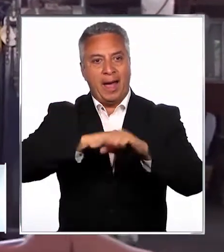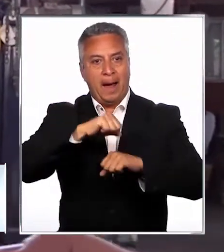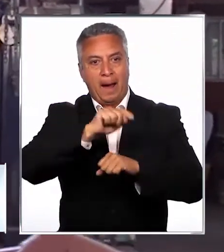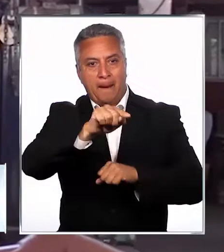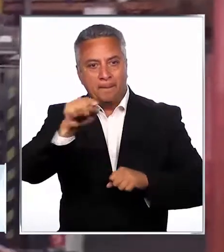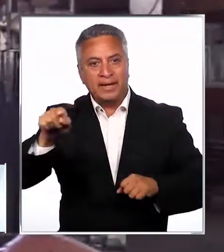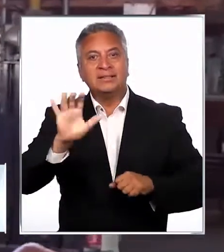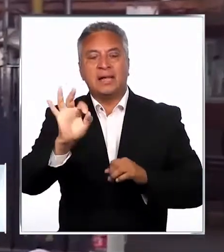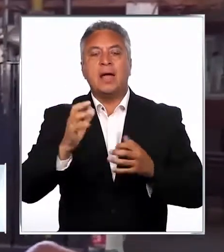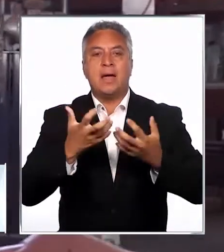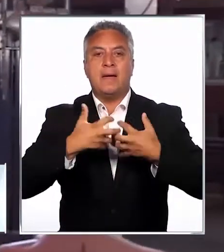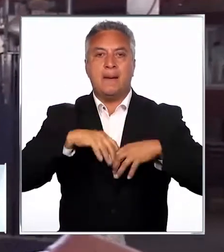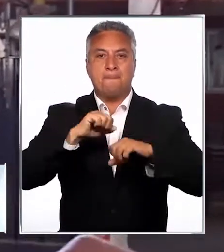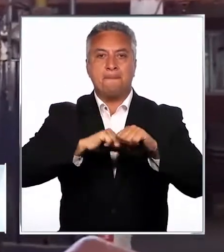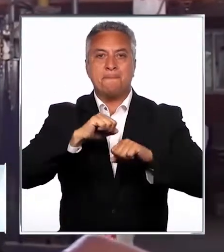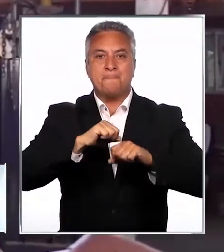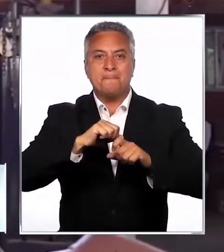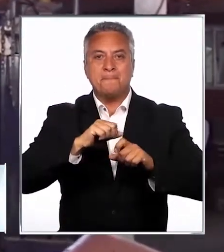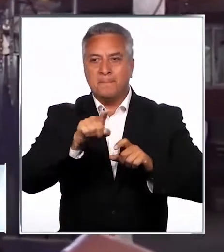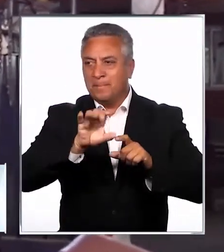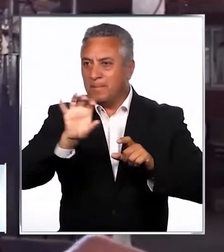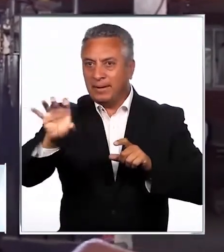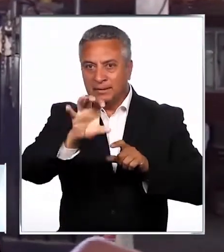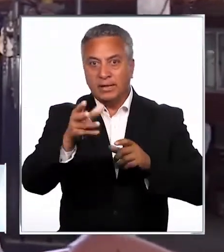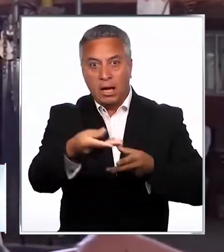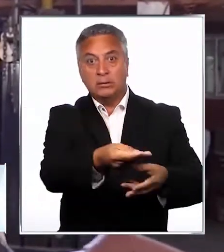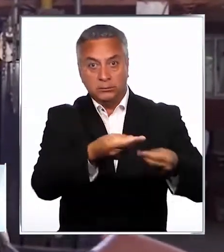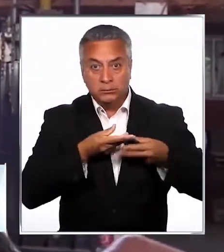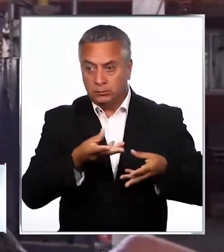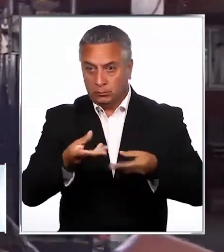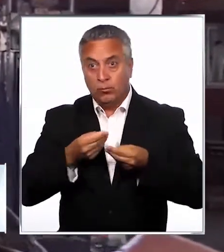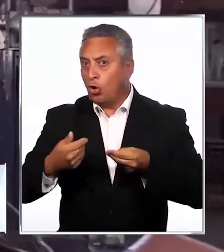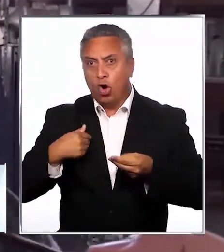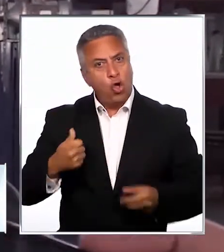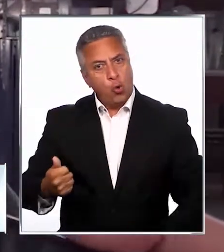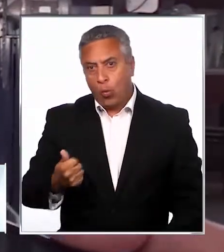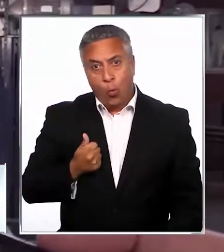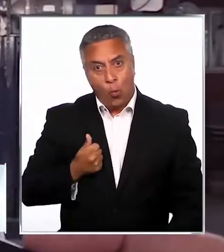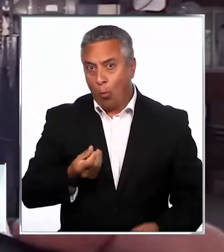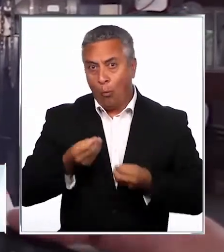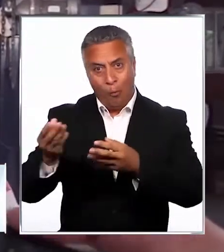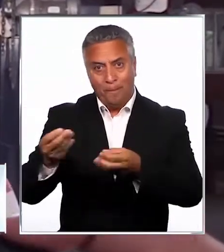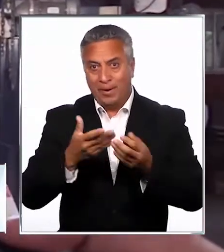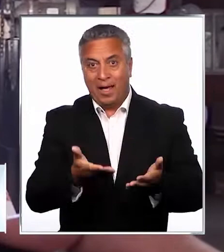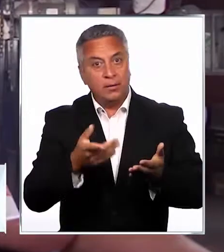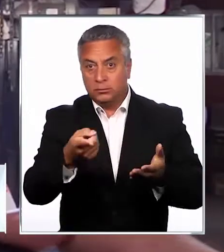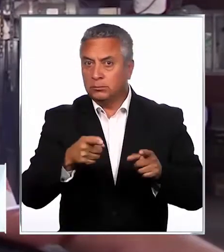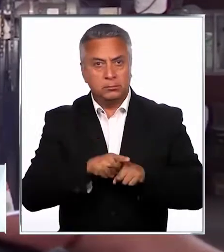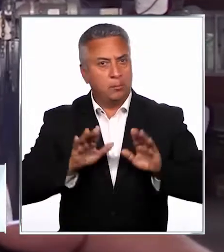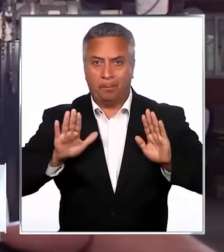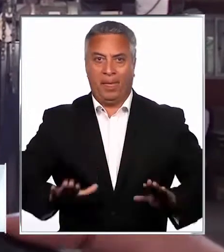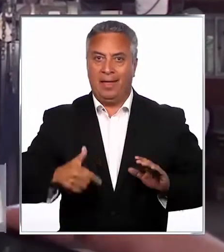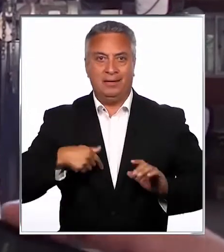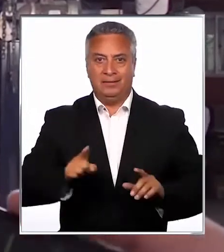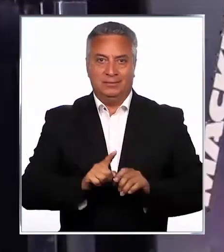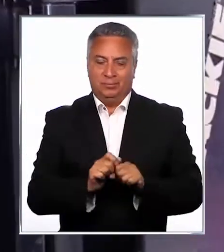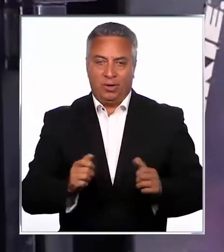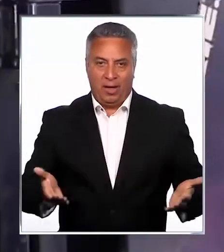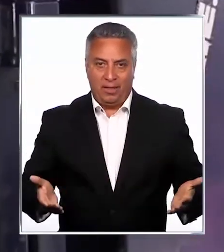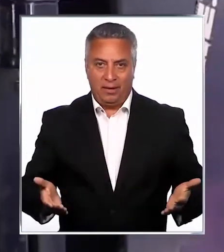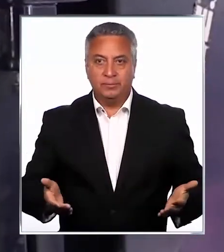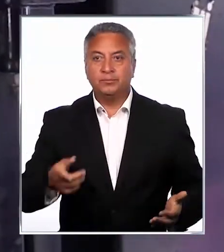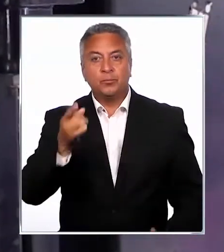el material o que nos entregan el material por lo tanto había que seguir cumpliendo con esas empresas que en realidad no se paralizaron.